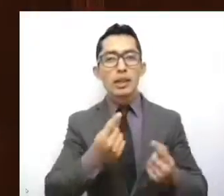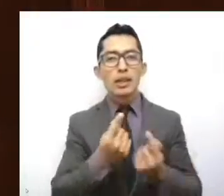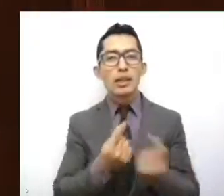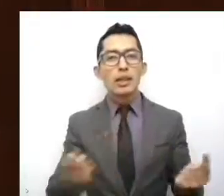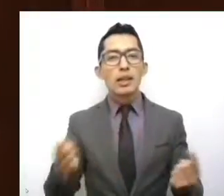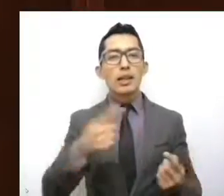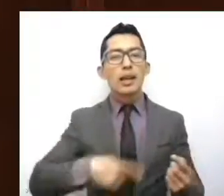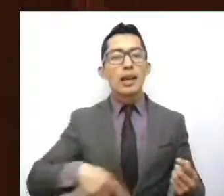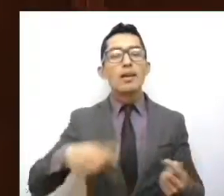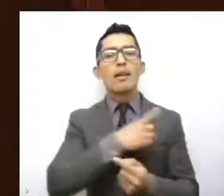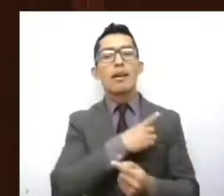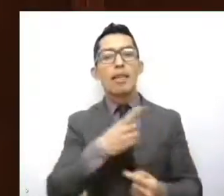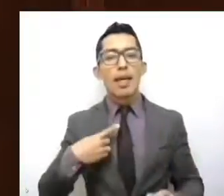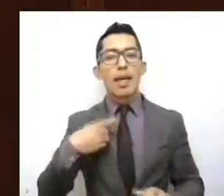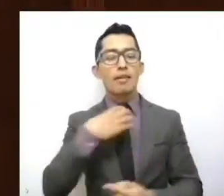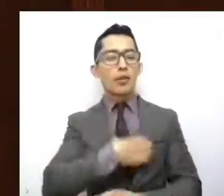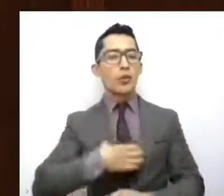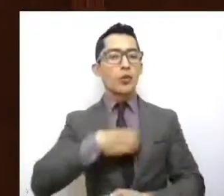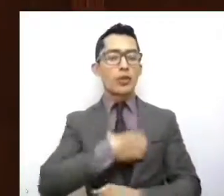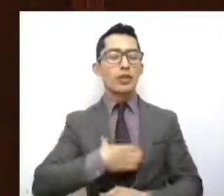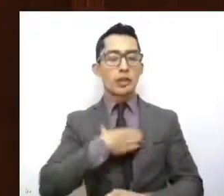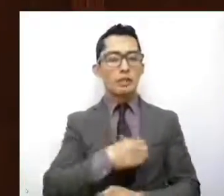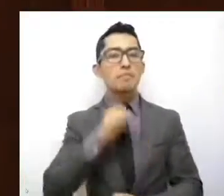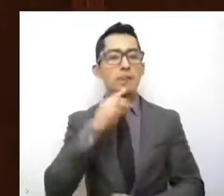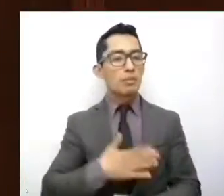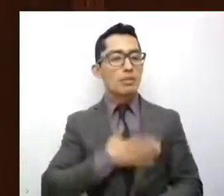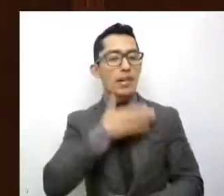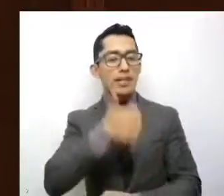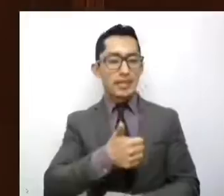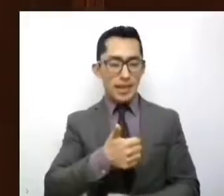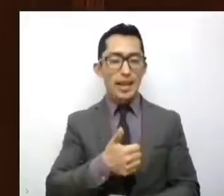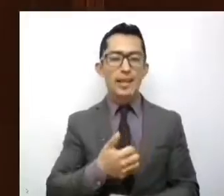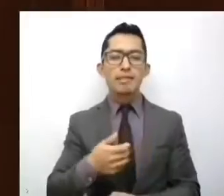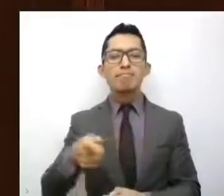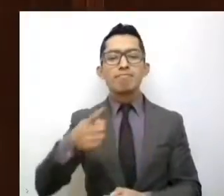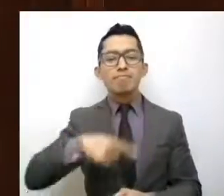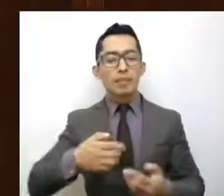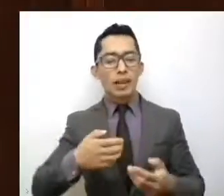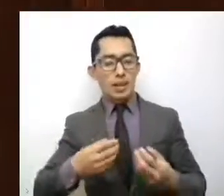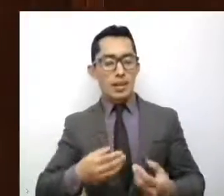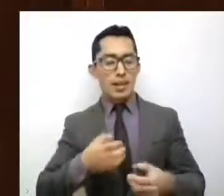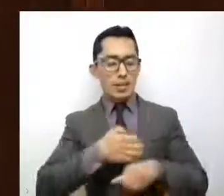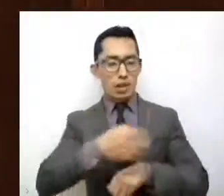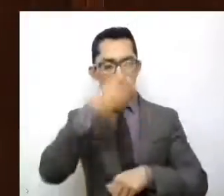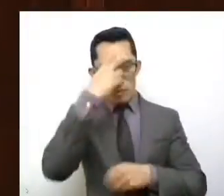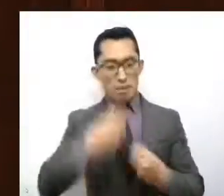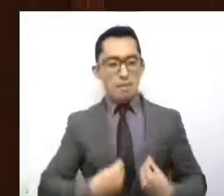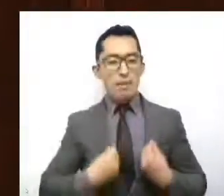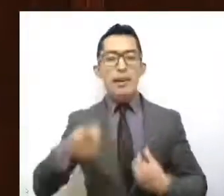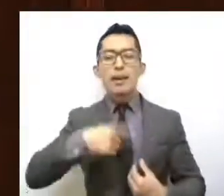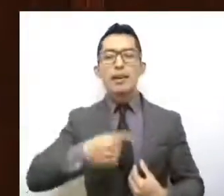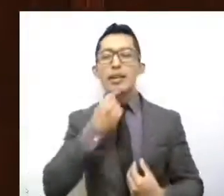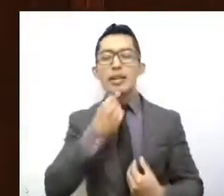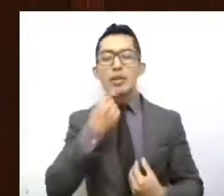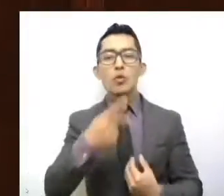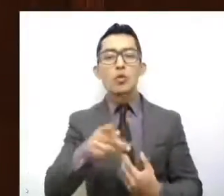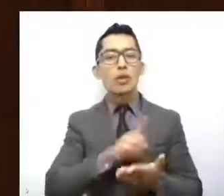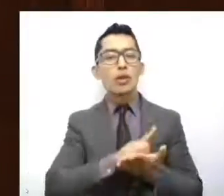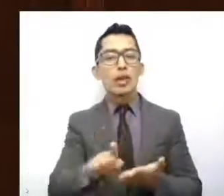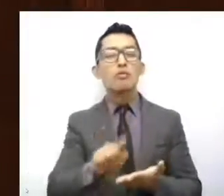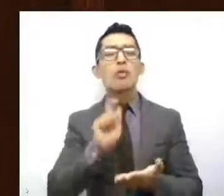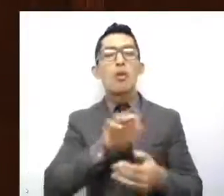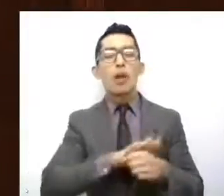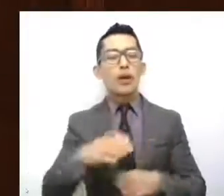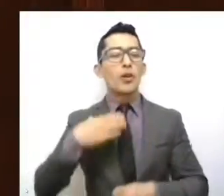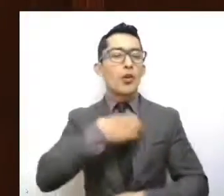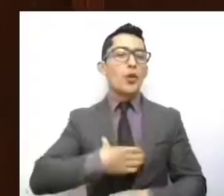felices y tengan bienestar. Queremos niños mexiquenses con el derecho a una niñez feliz sin